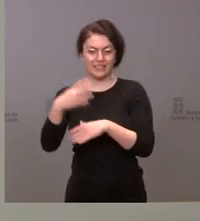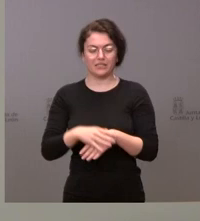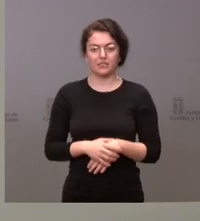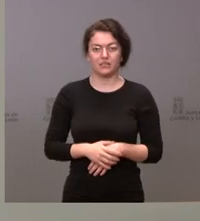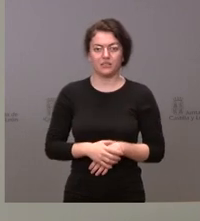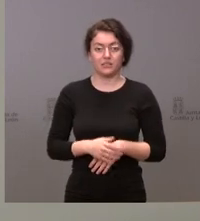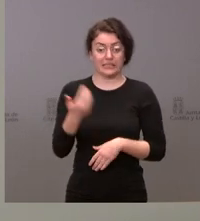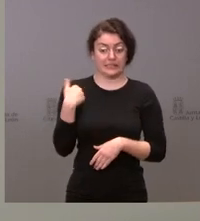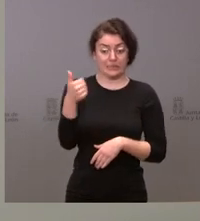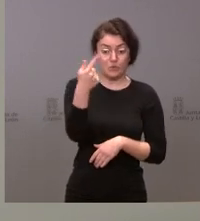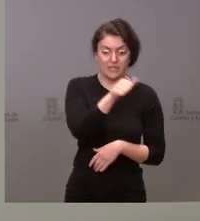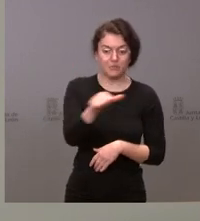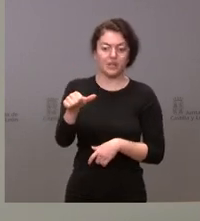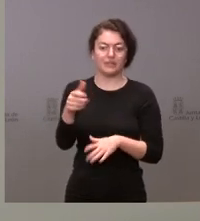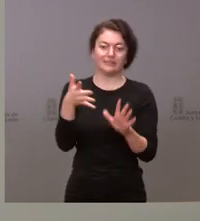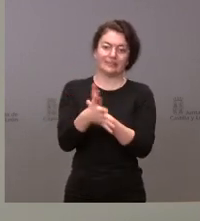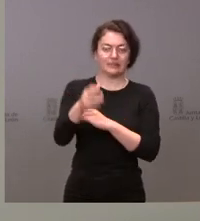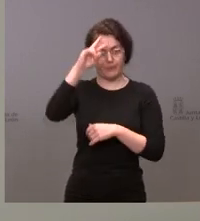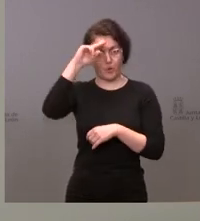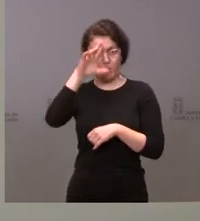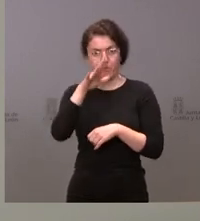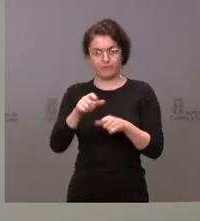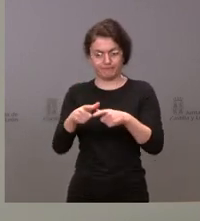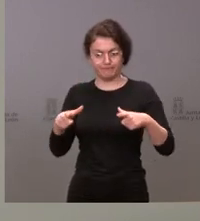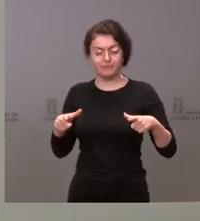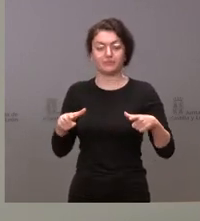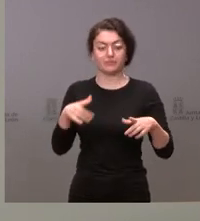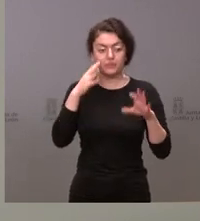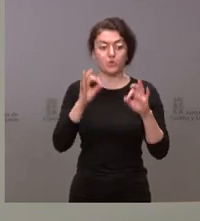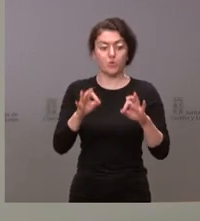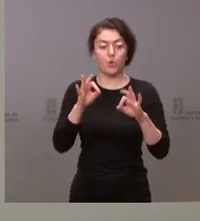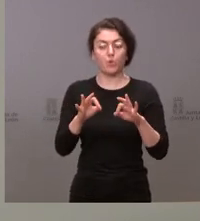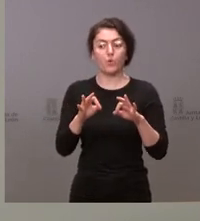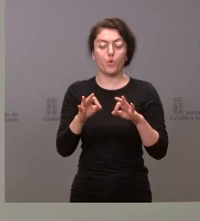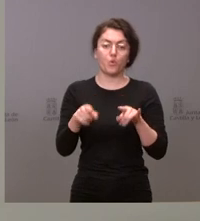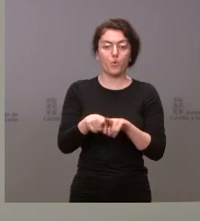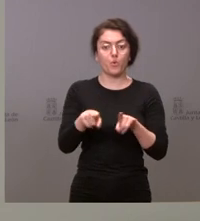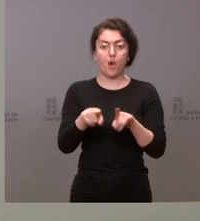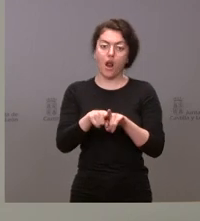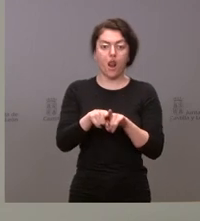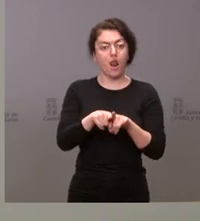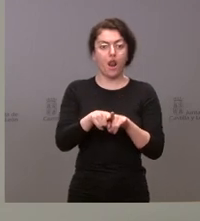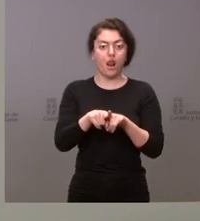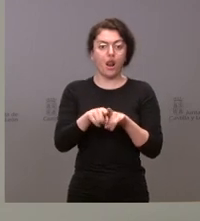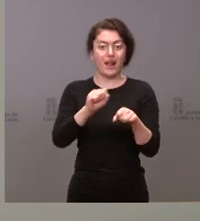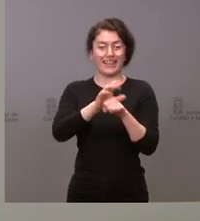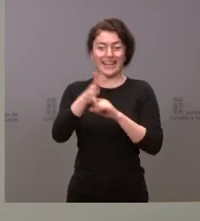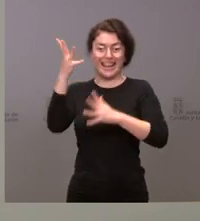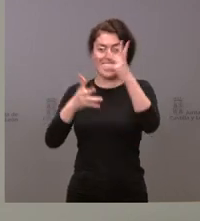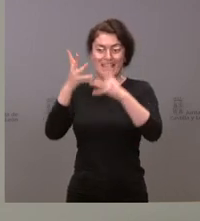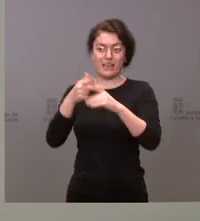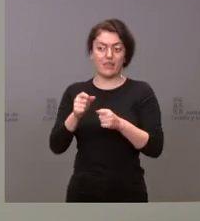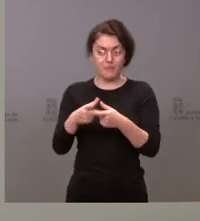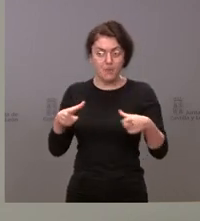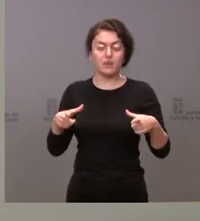siete días es el que más preocupa, como es natural, porque, lógicamente, lo que hace es esta evolución de la incidencia inmediata. Sí que es